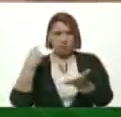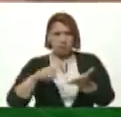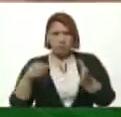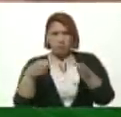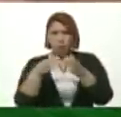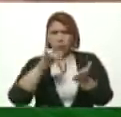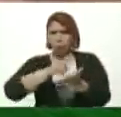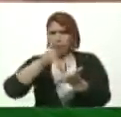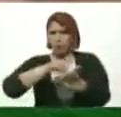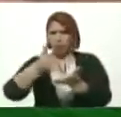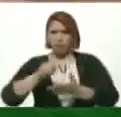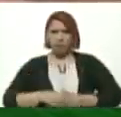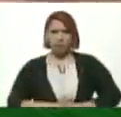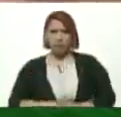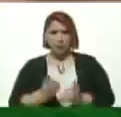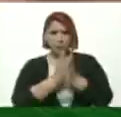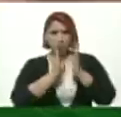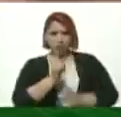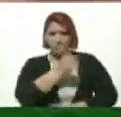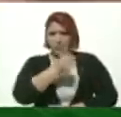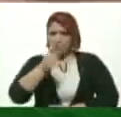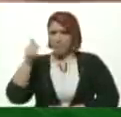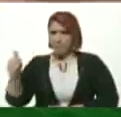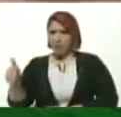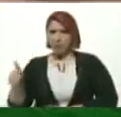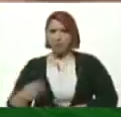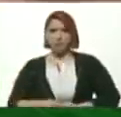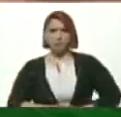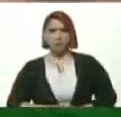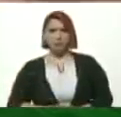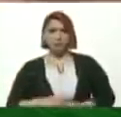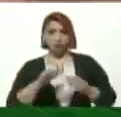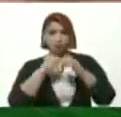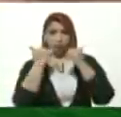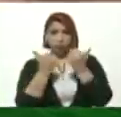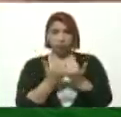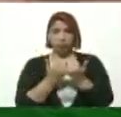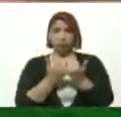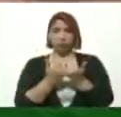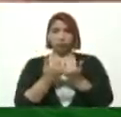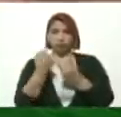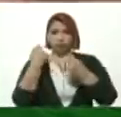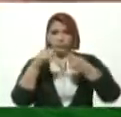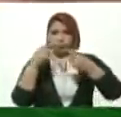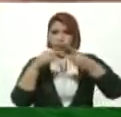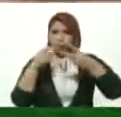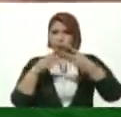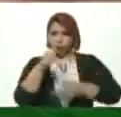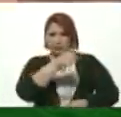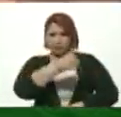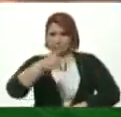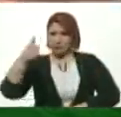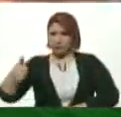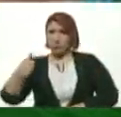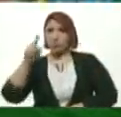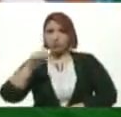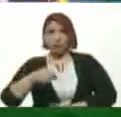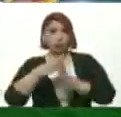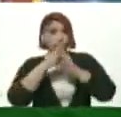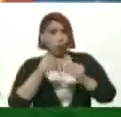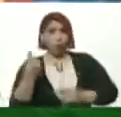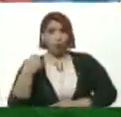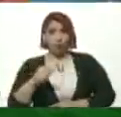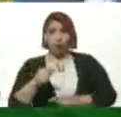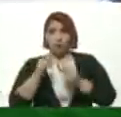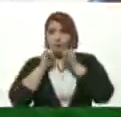de whatsapp Por escuela Por aula Por sección Si todo esto